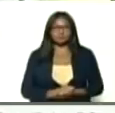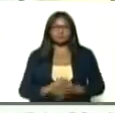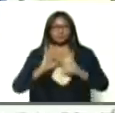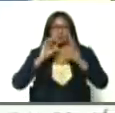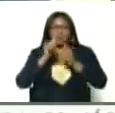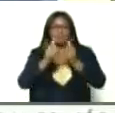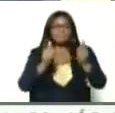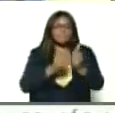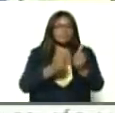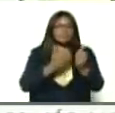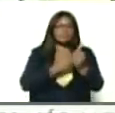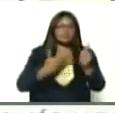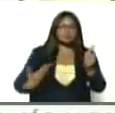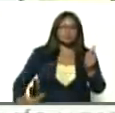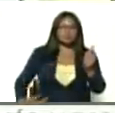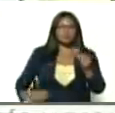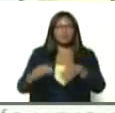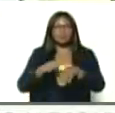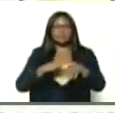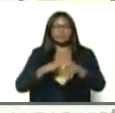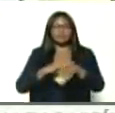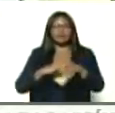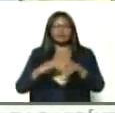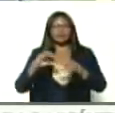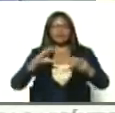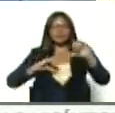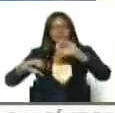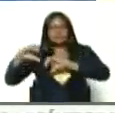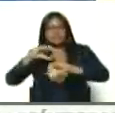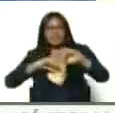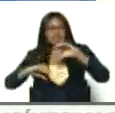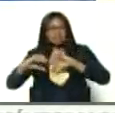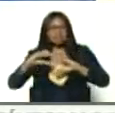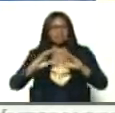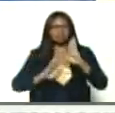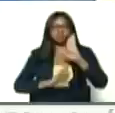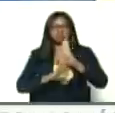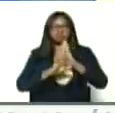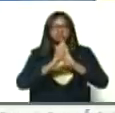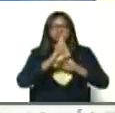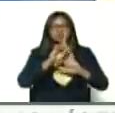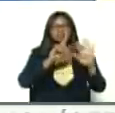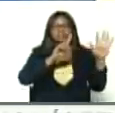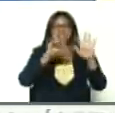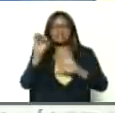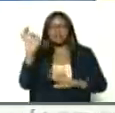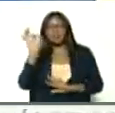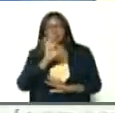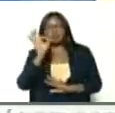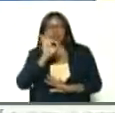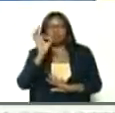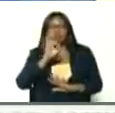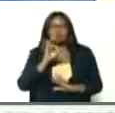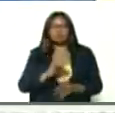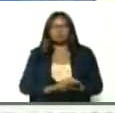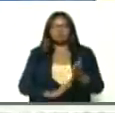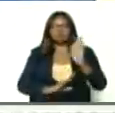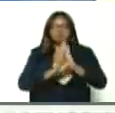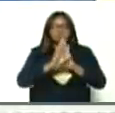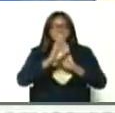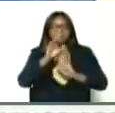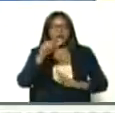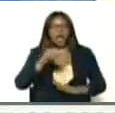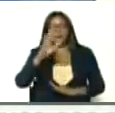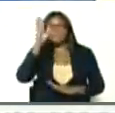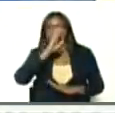vicepresidenta, y la ministra de ciencia y tecnología, el crecimiento de un 60%, de los casos en